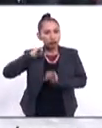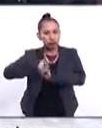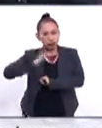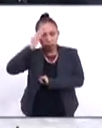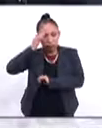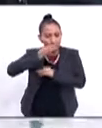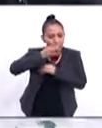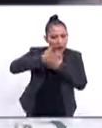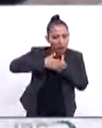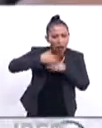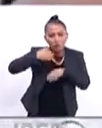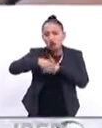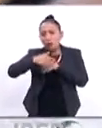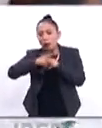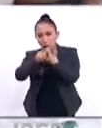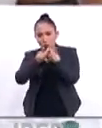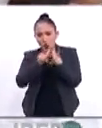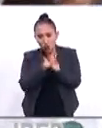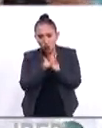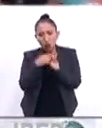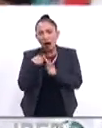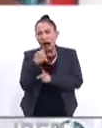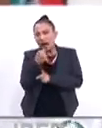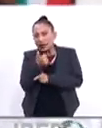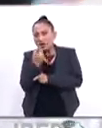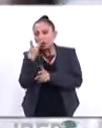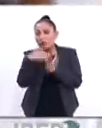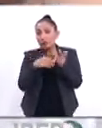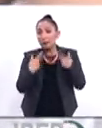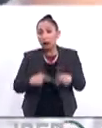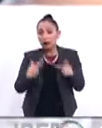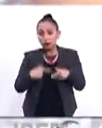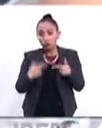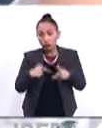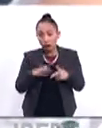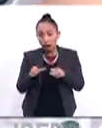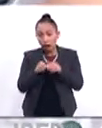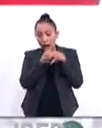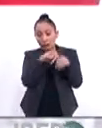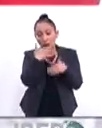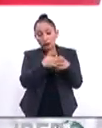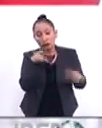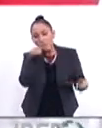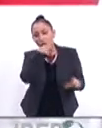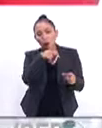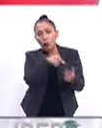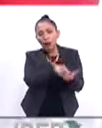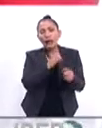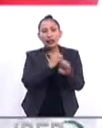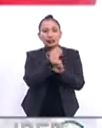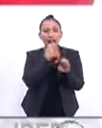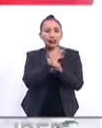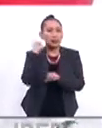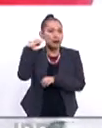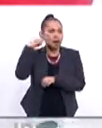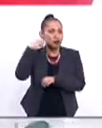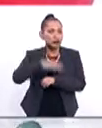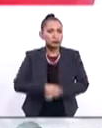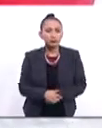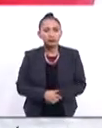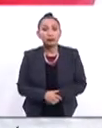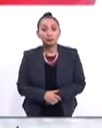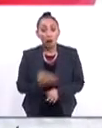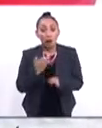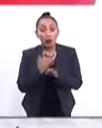autoridades informaron que el número de este contingente es de casi 2 mil personas y su próximo destino es el estado de Veracruz